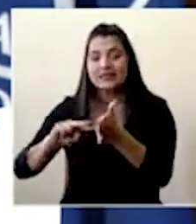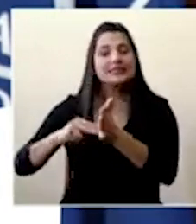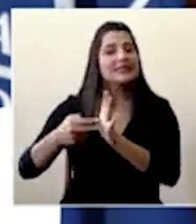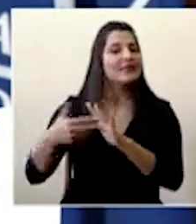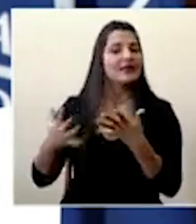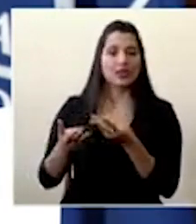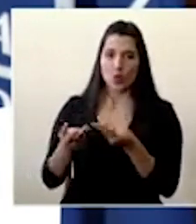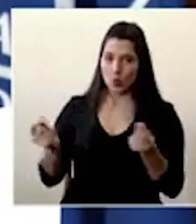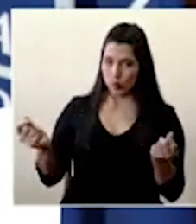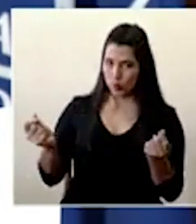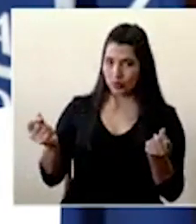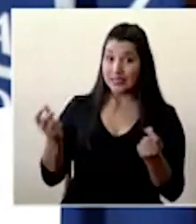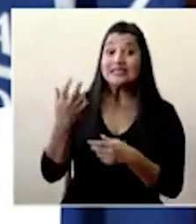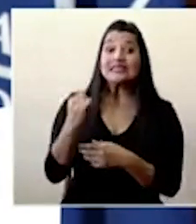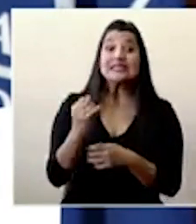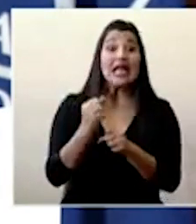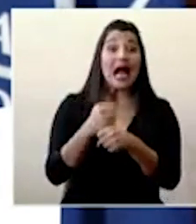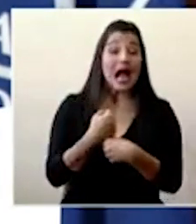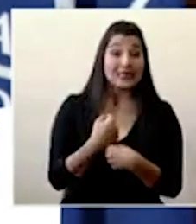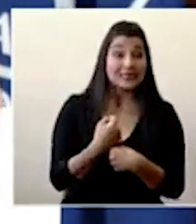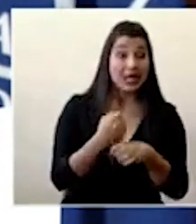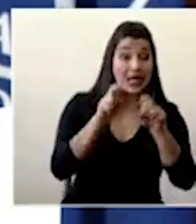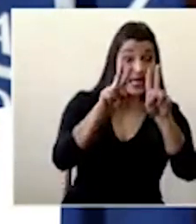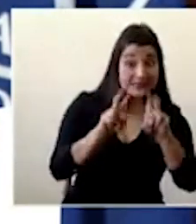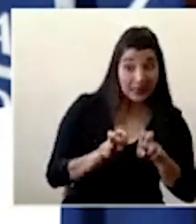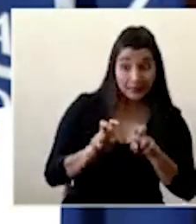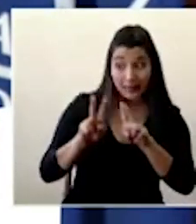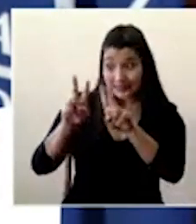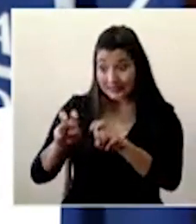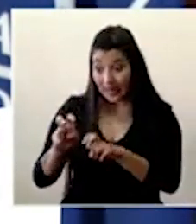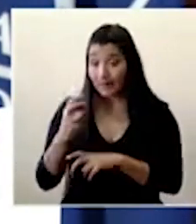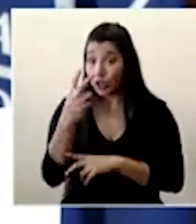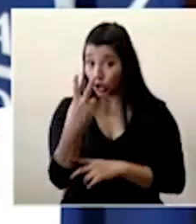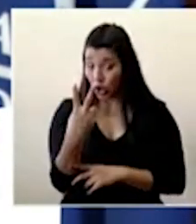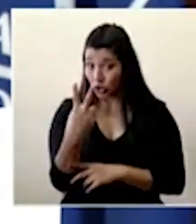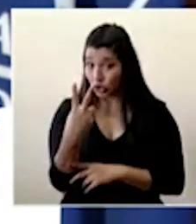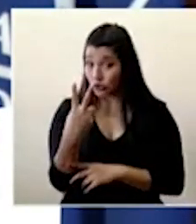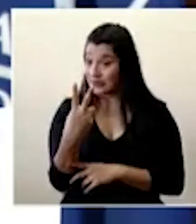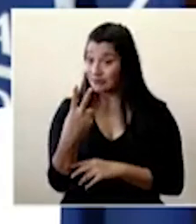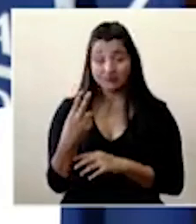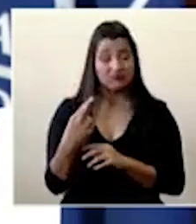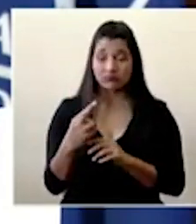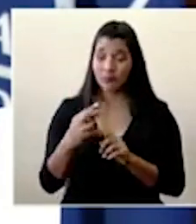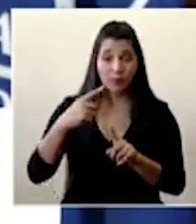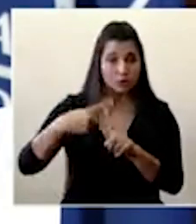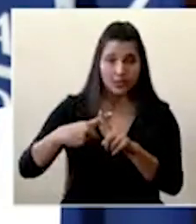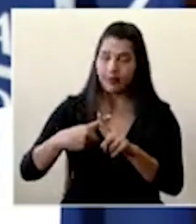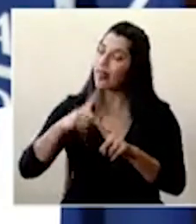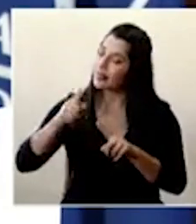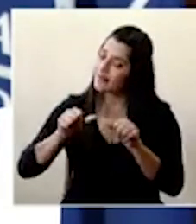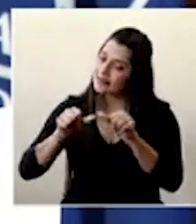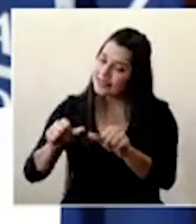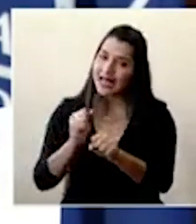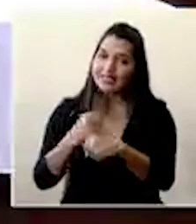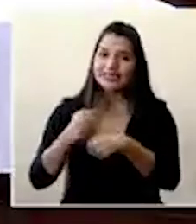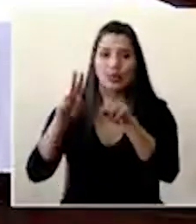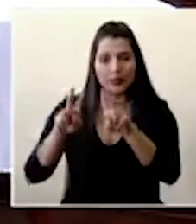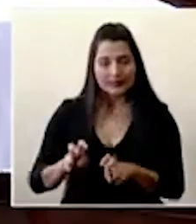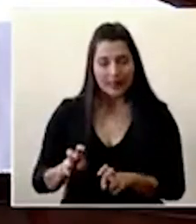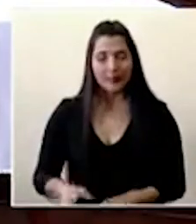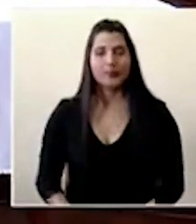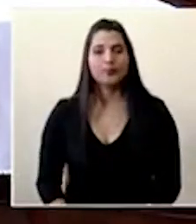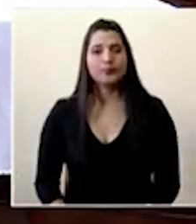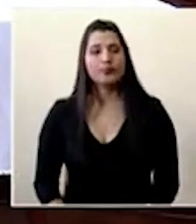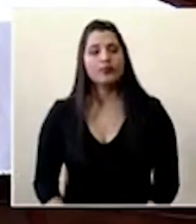condición de dos pruebas con esa diferencia no se cumple pues tendremos que estar haciendo más pruebas al respecto y en esa línea ministro